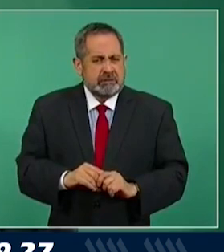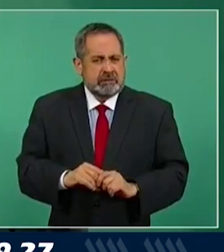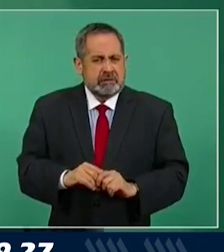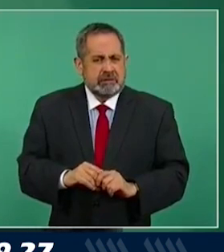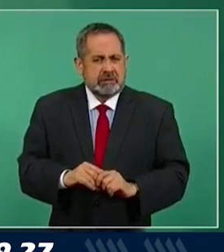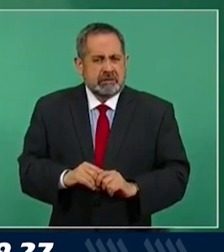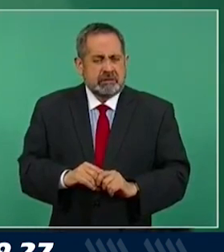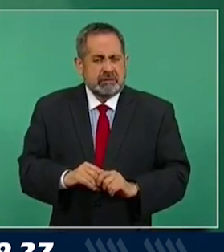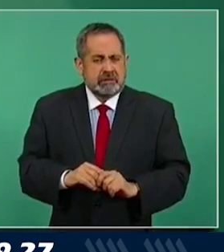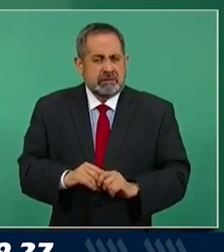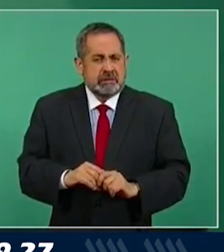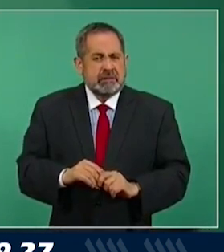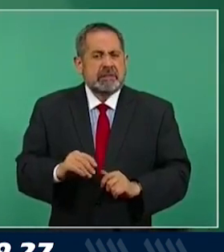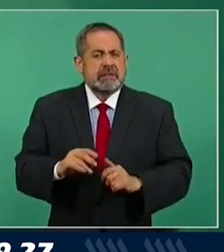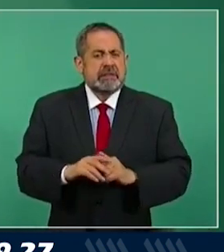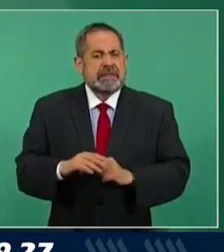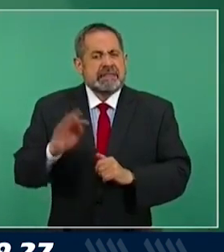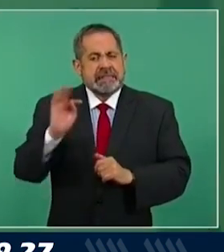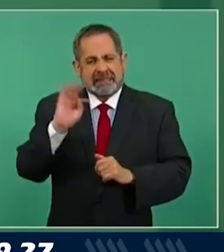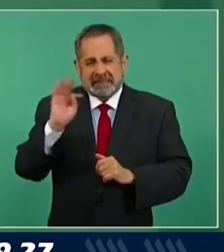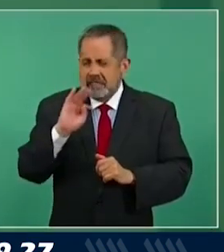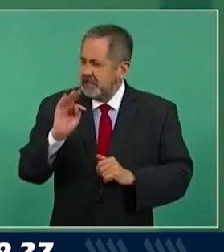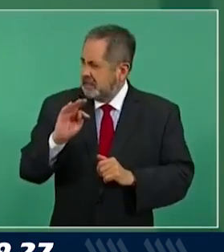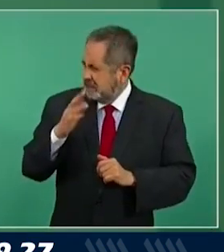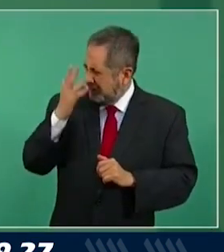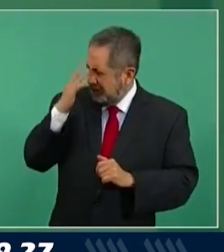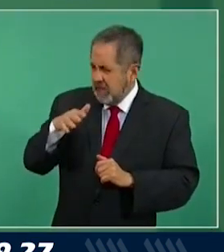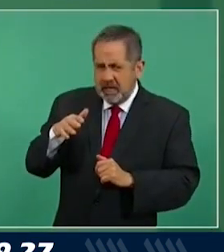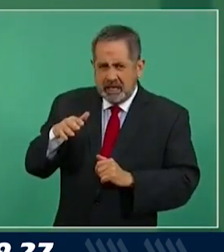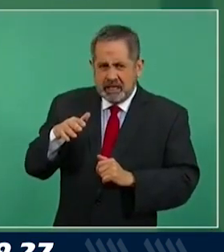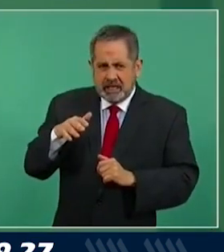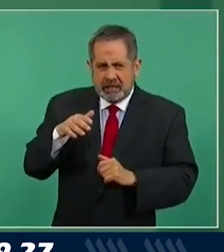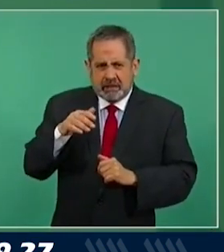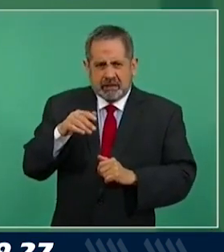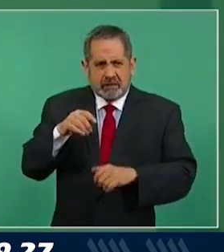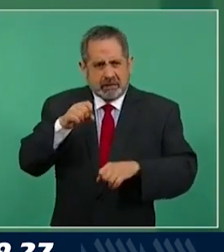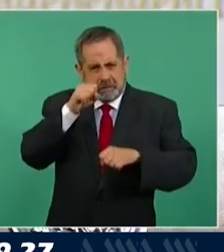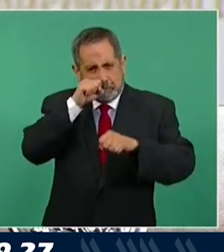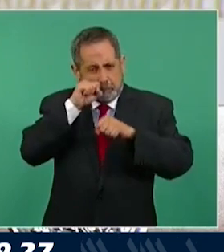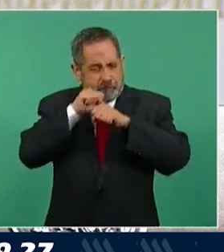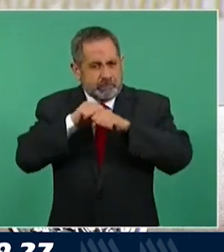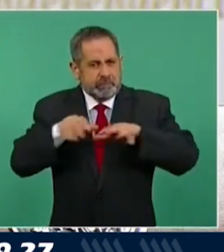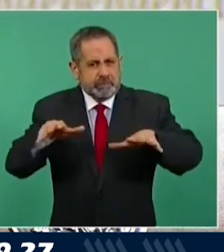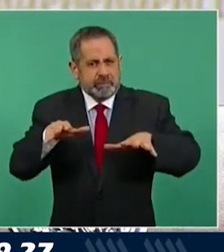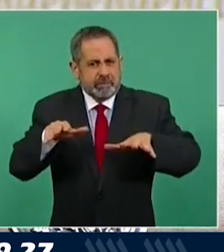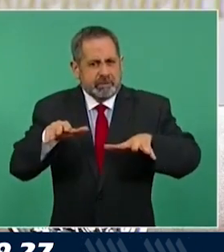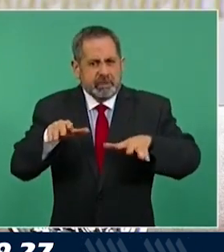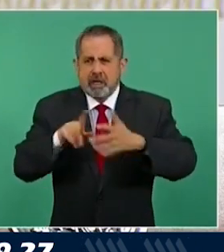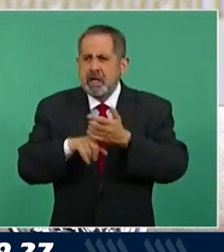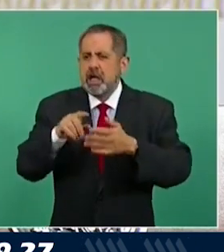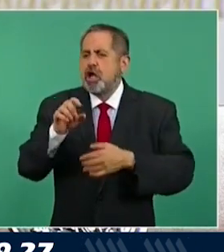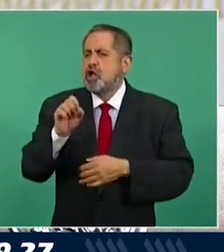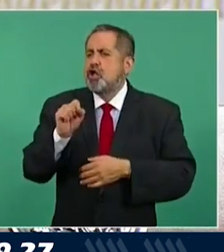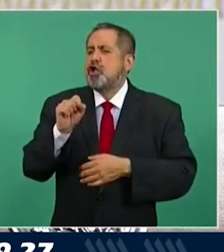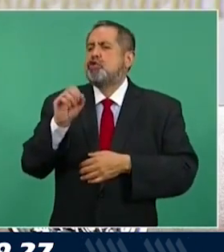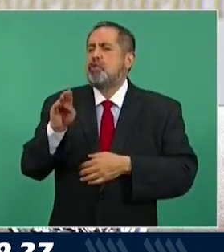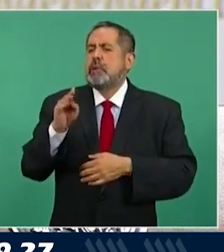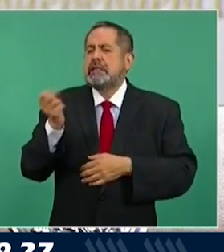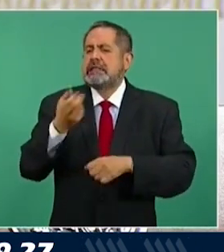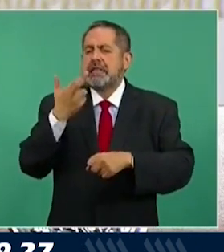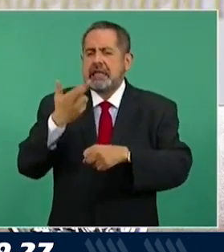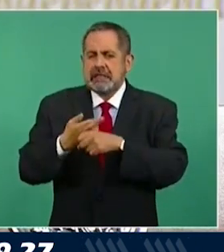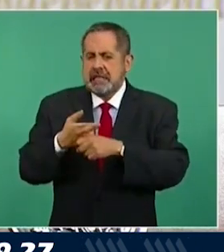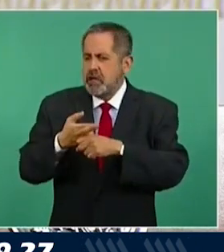Bueno, no sé si ya se dio a conocer. ¿Y también el del subsecretario de Egresos?